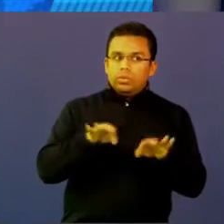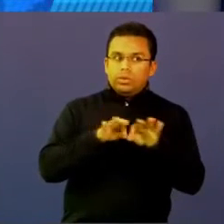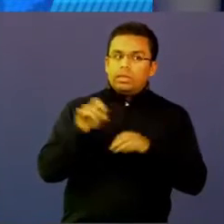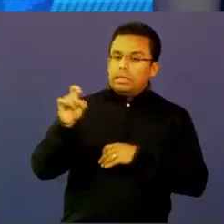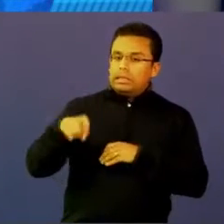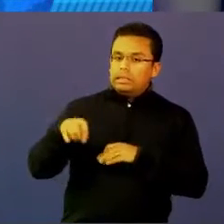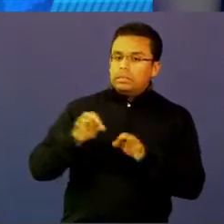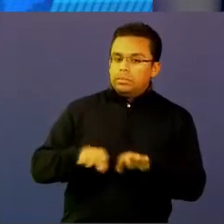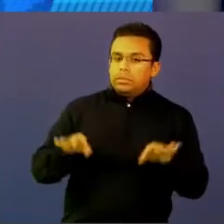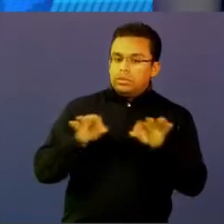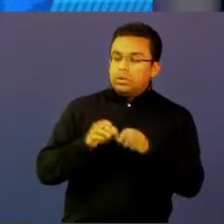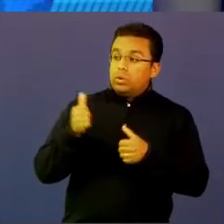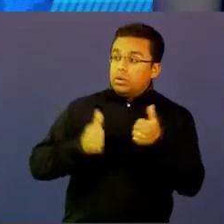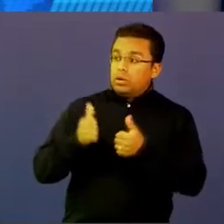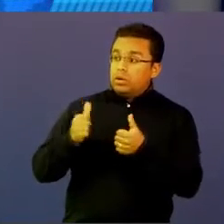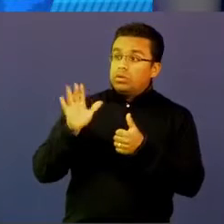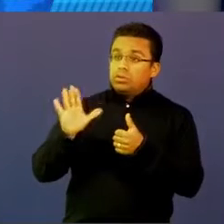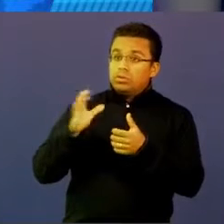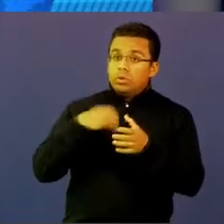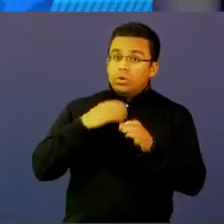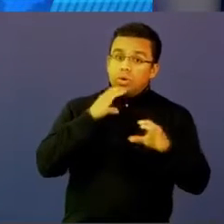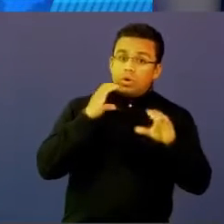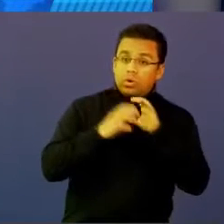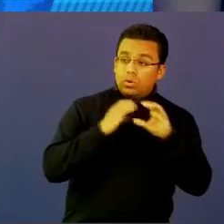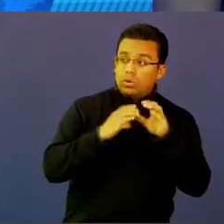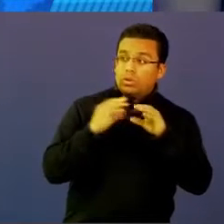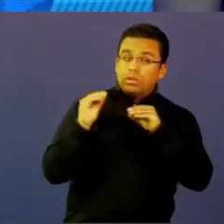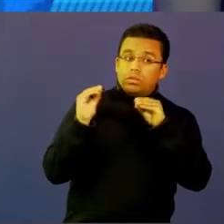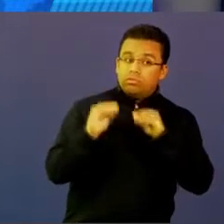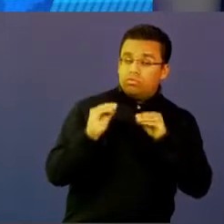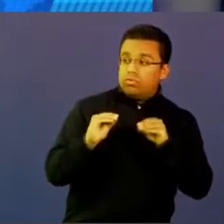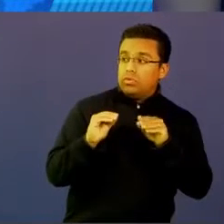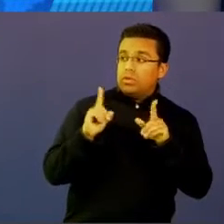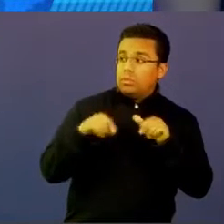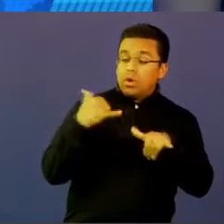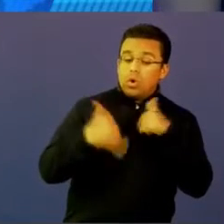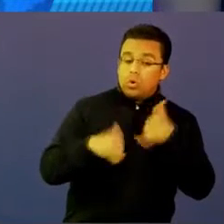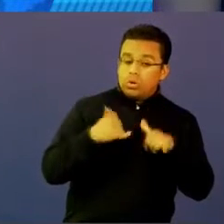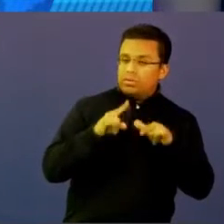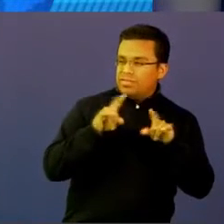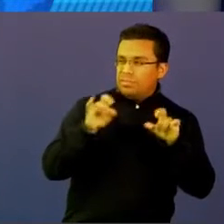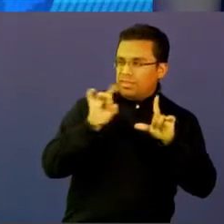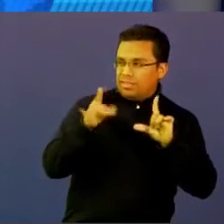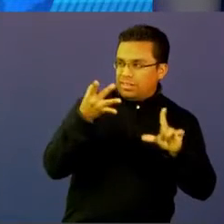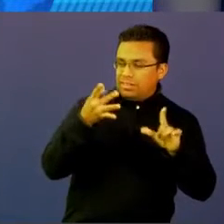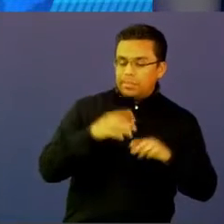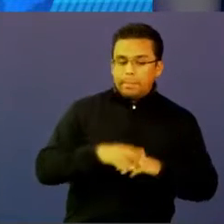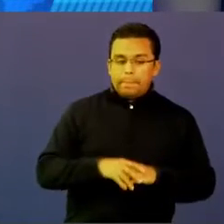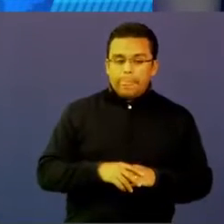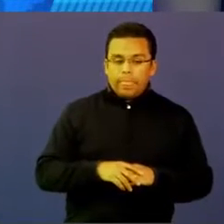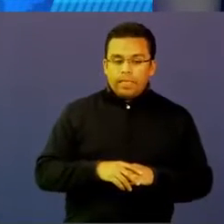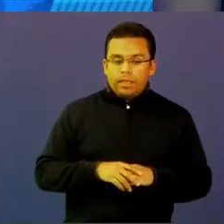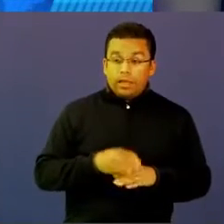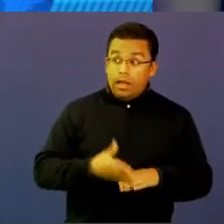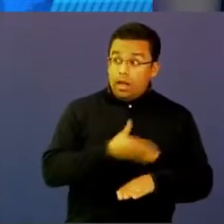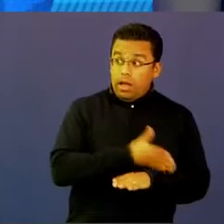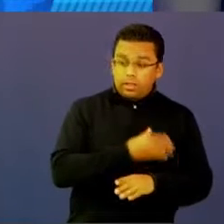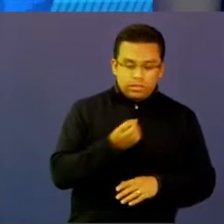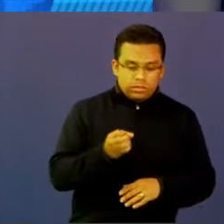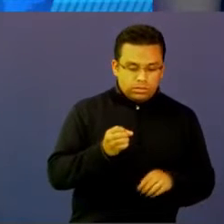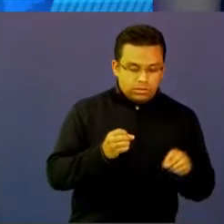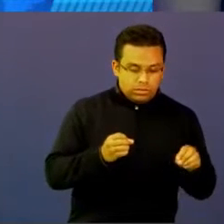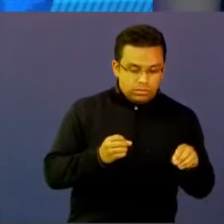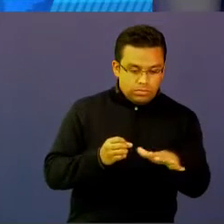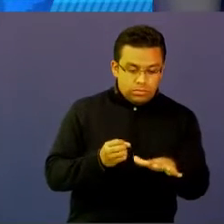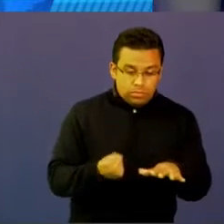docentes. Es en el tema de la formación y el tema de los juegos educativos digitales. Pasamos de la goloso al